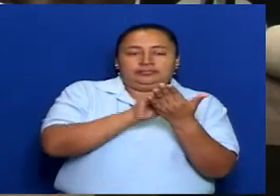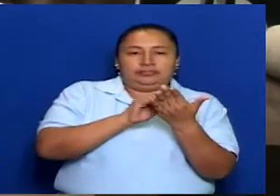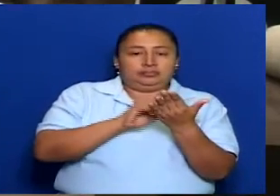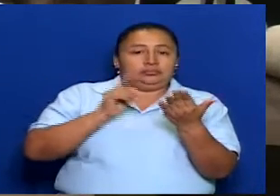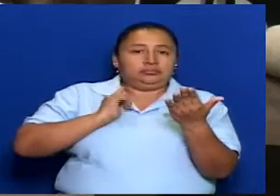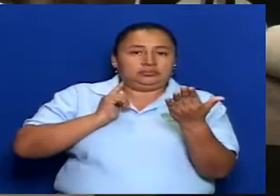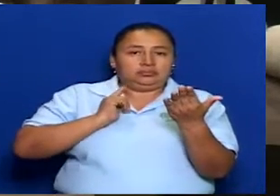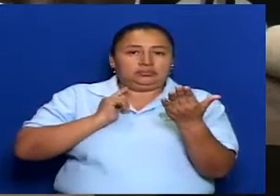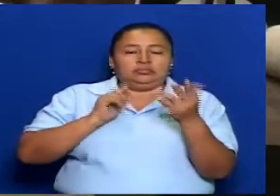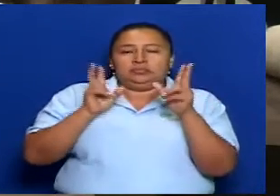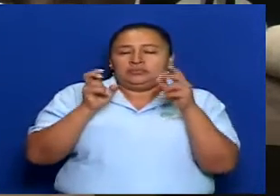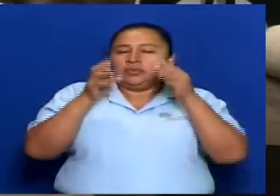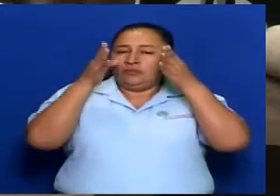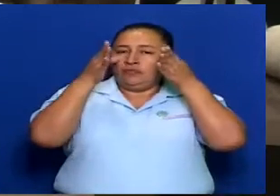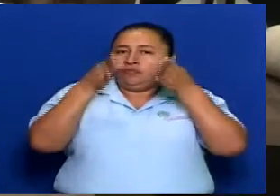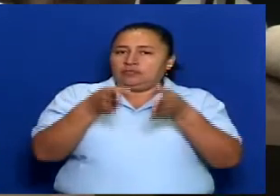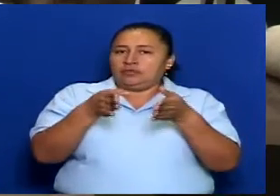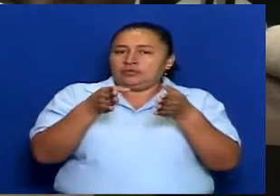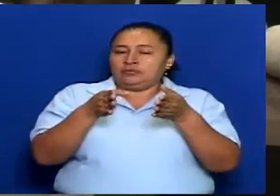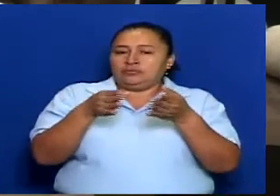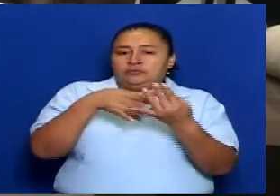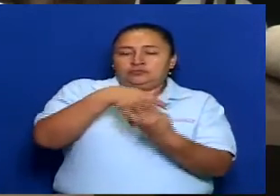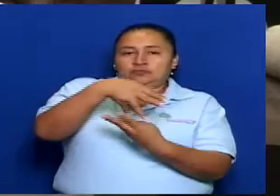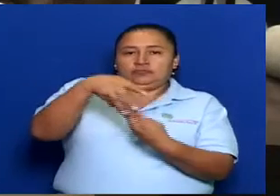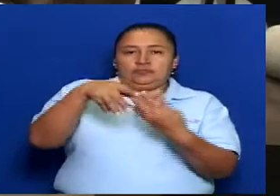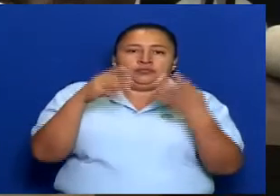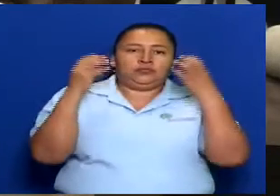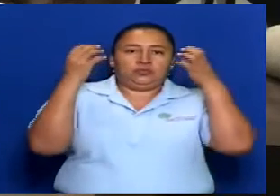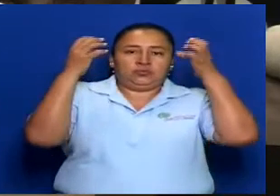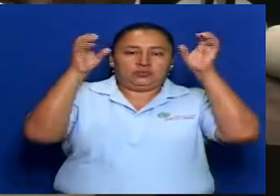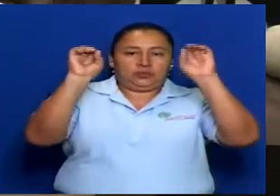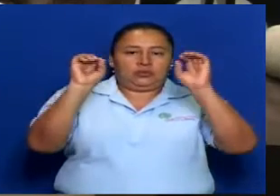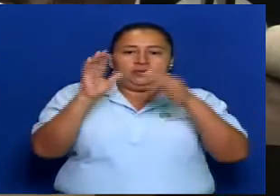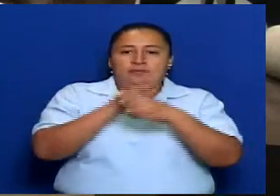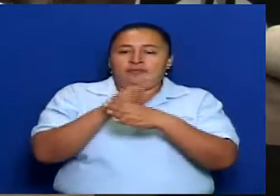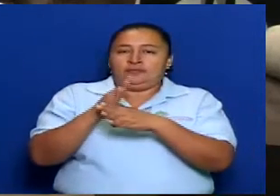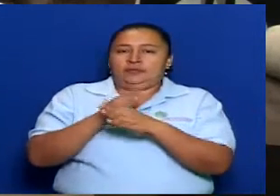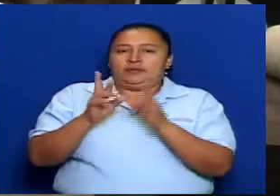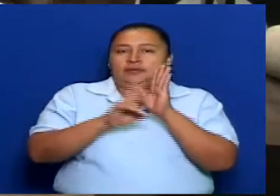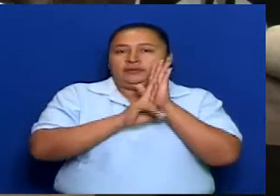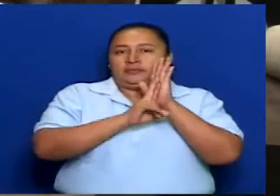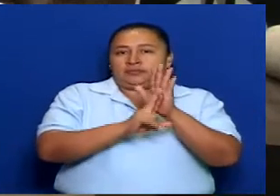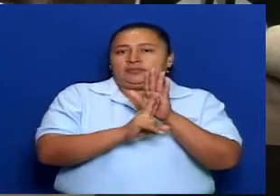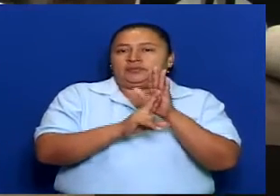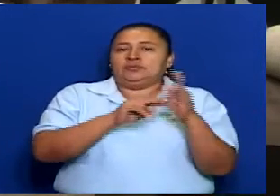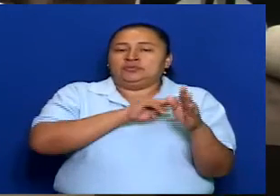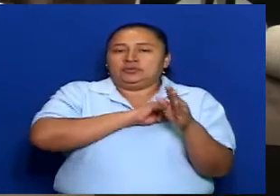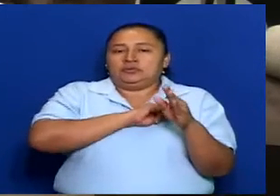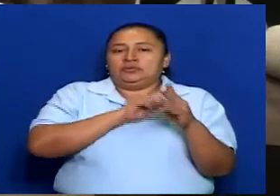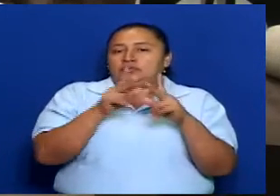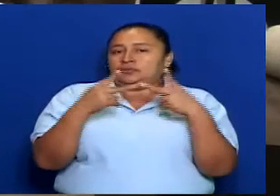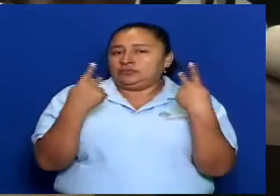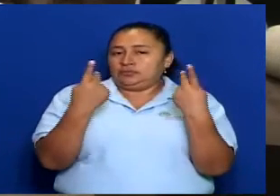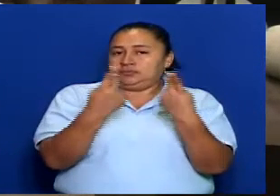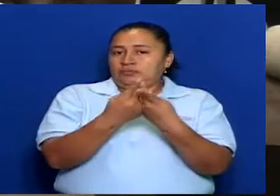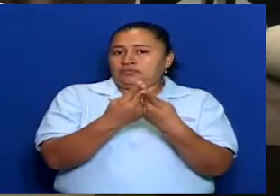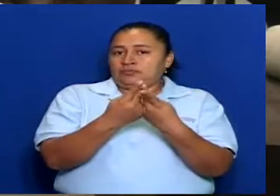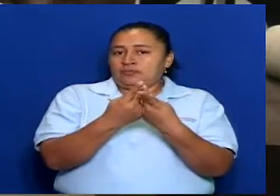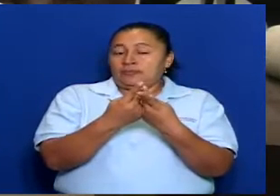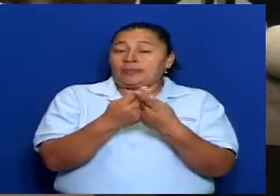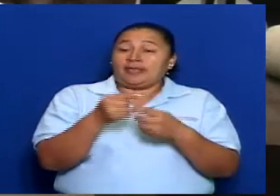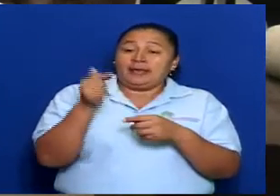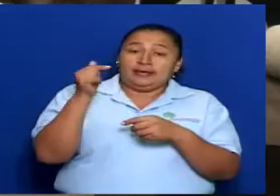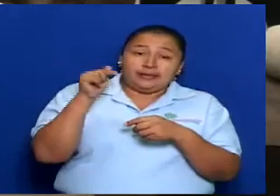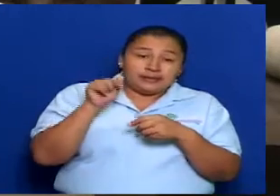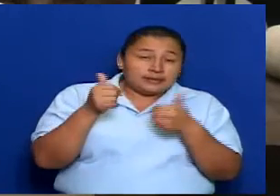parte del enfoque intercultural, del enfoque de las diferentes representaciones de los pueblos. Y es en